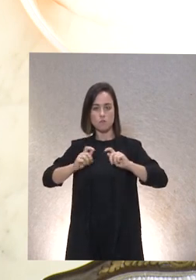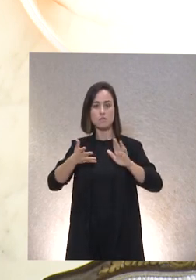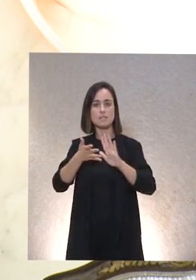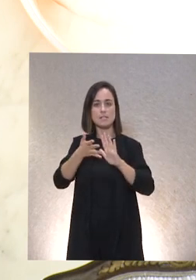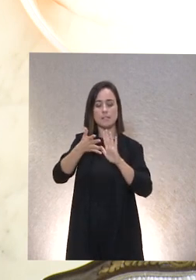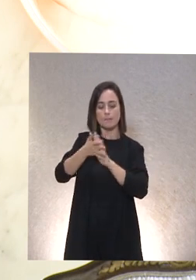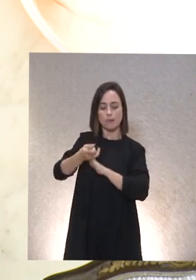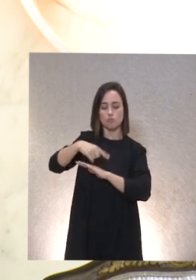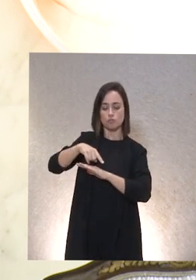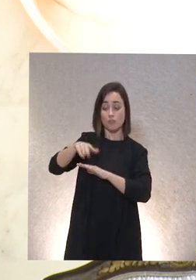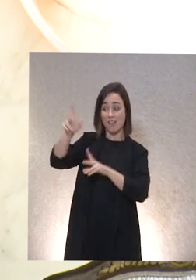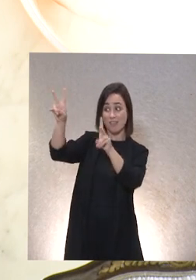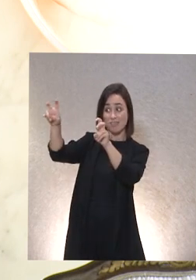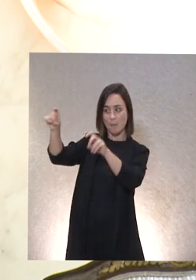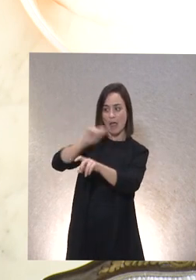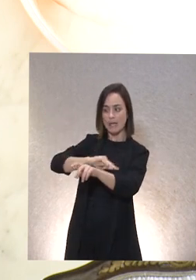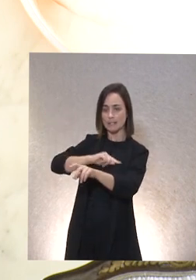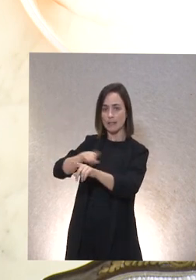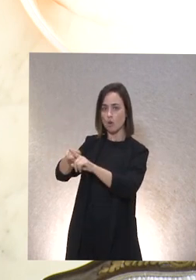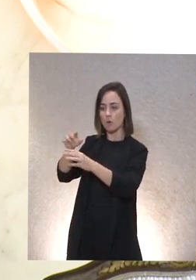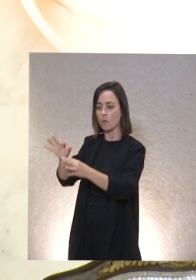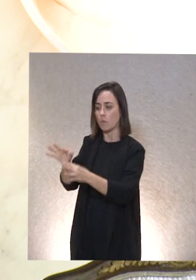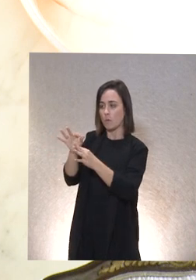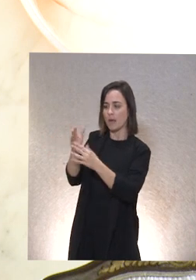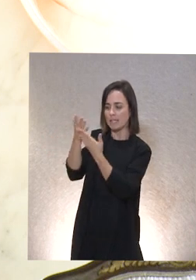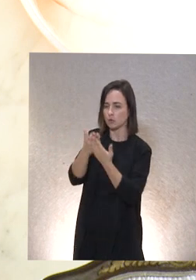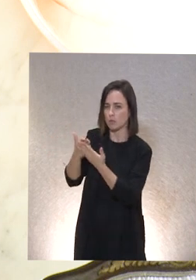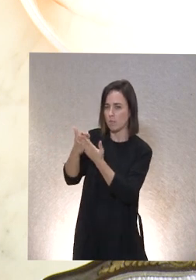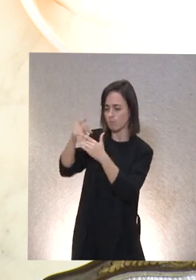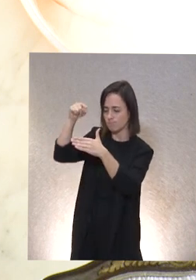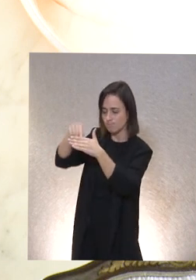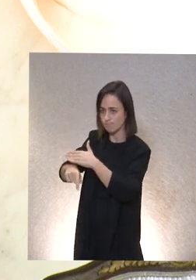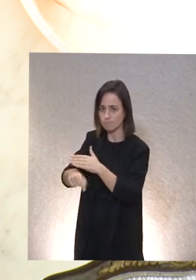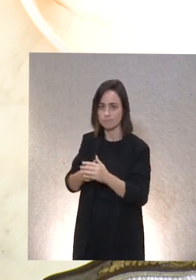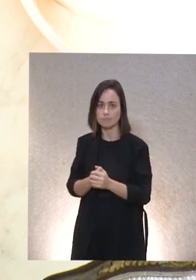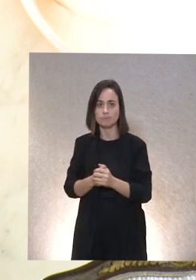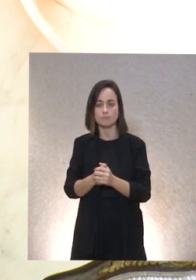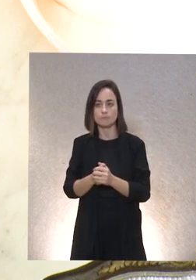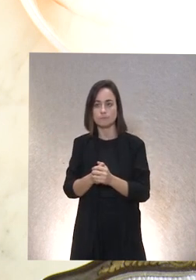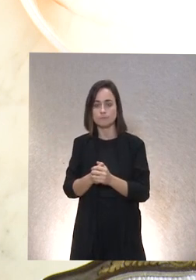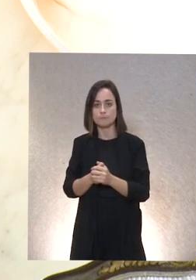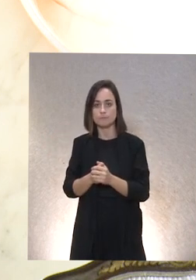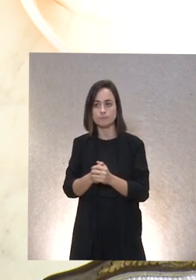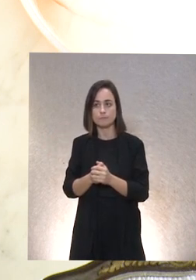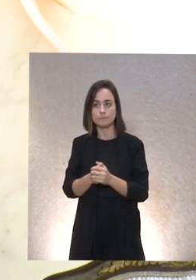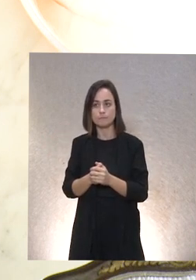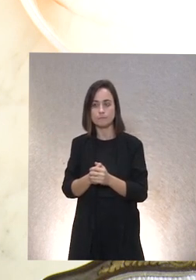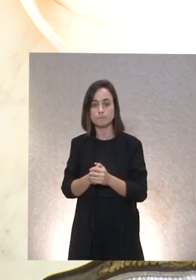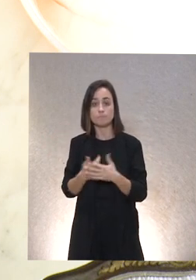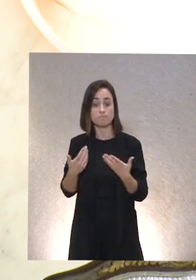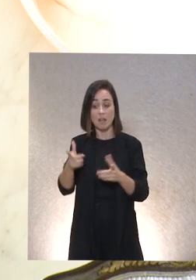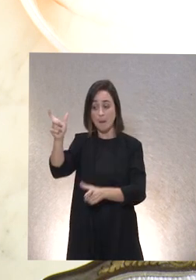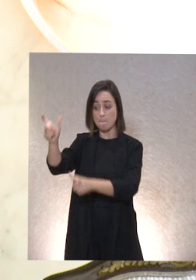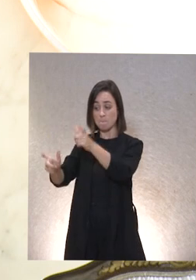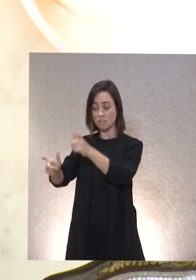el tema de ética algo que las personas que además no solo las personas con discapacidad intelectual en el desarrollo